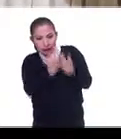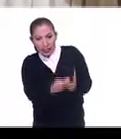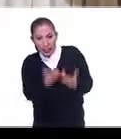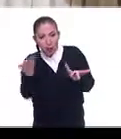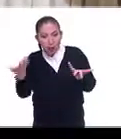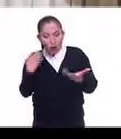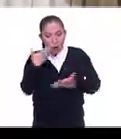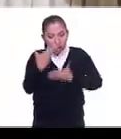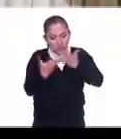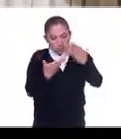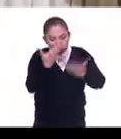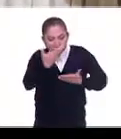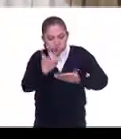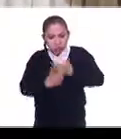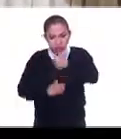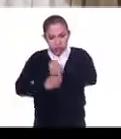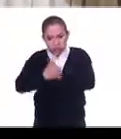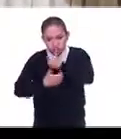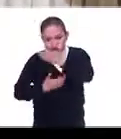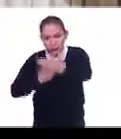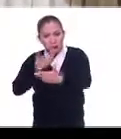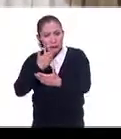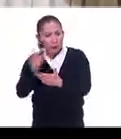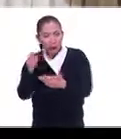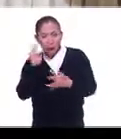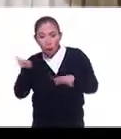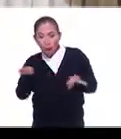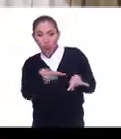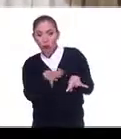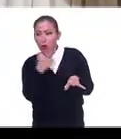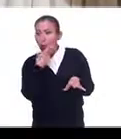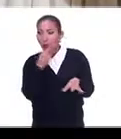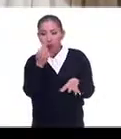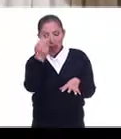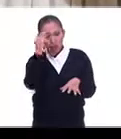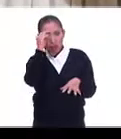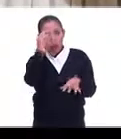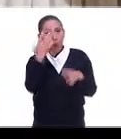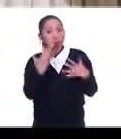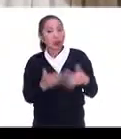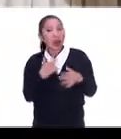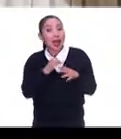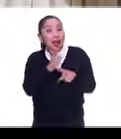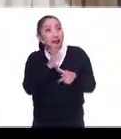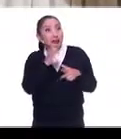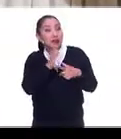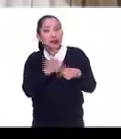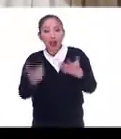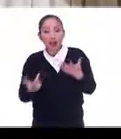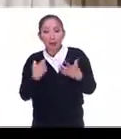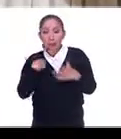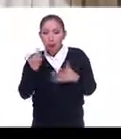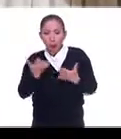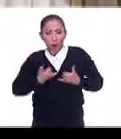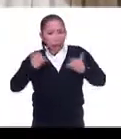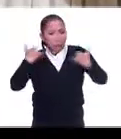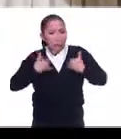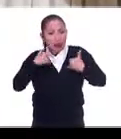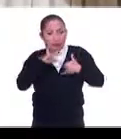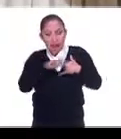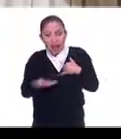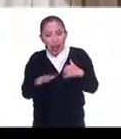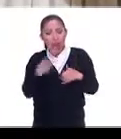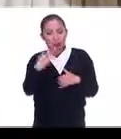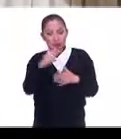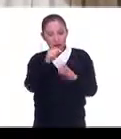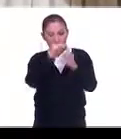una carrera académica, brillar como un académico y desde muy temprano, ya en su